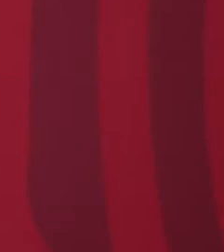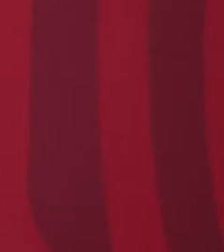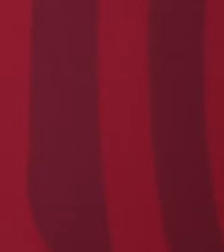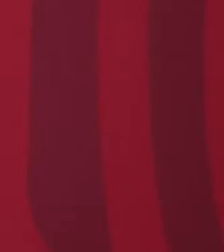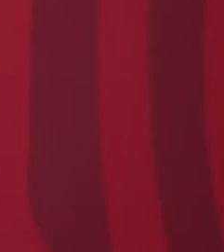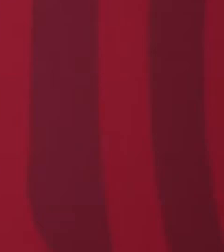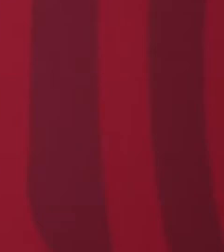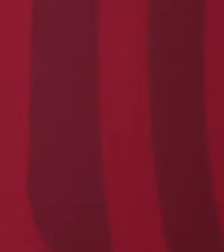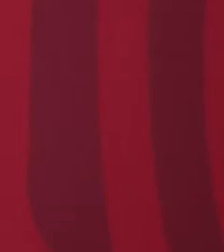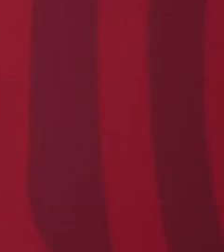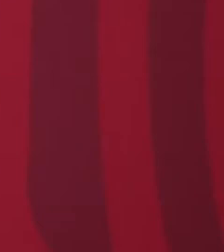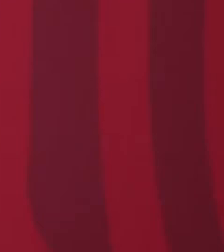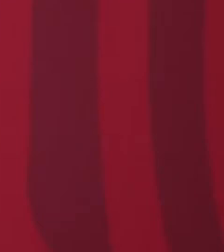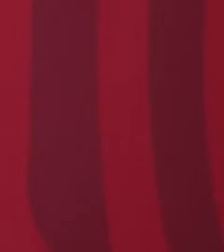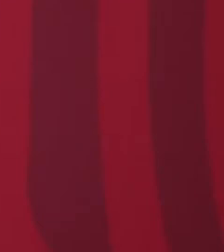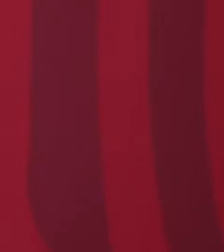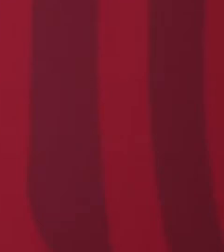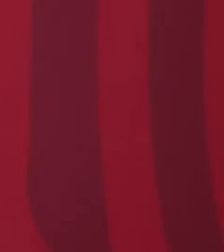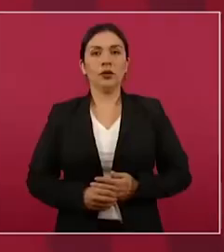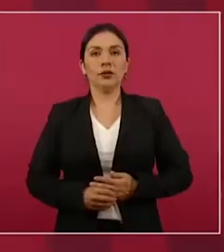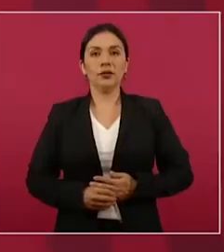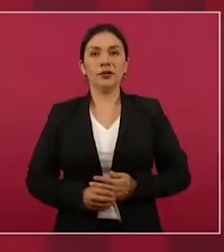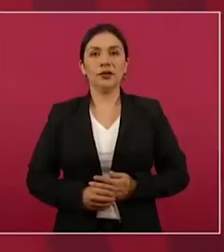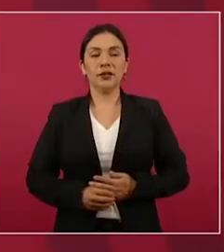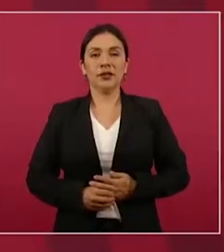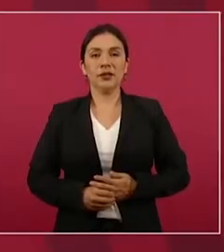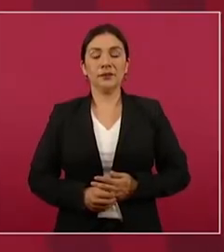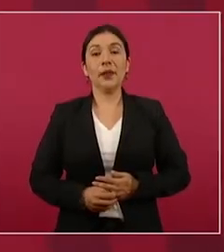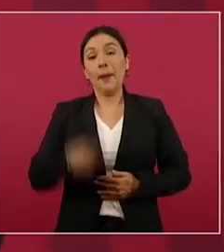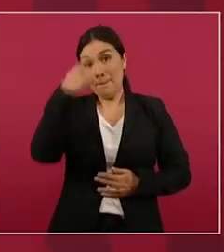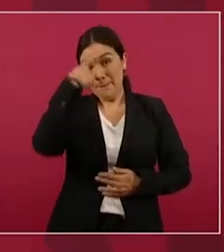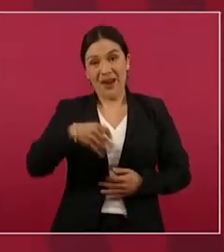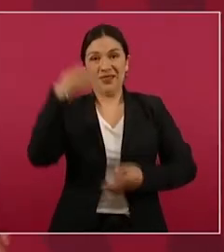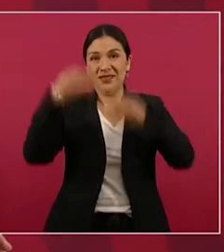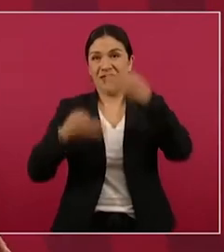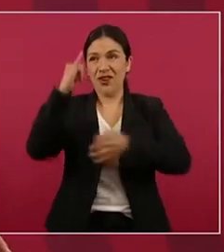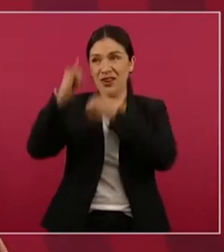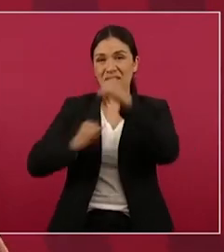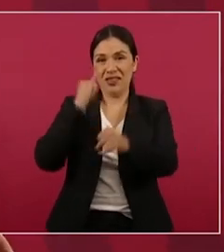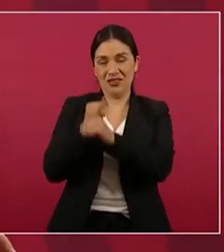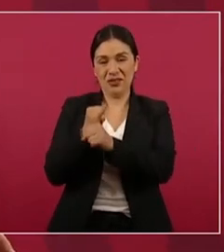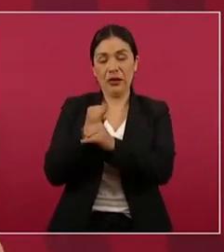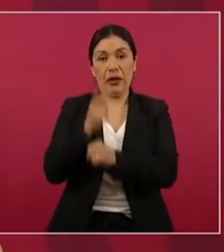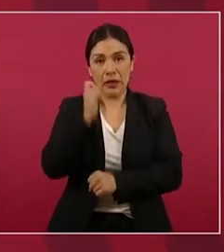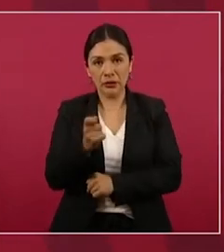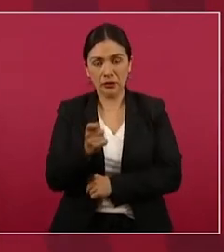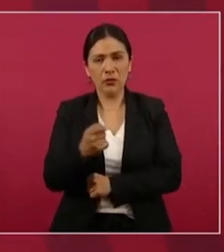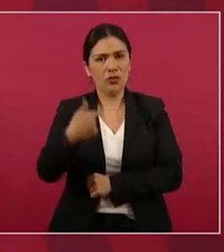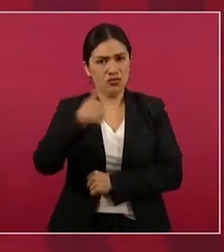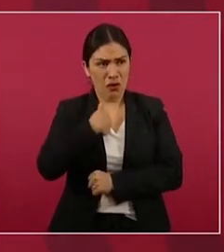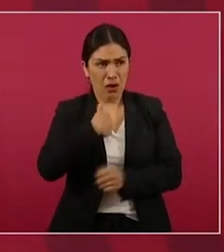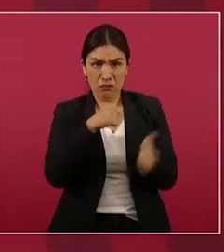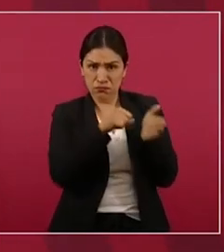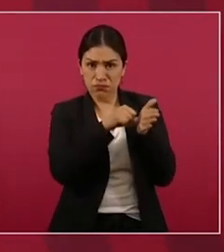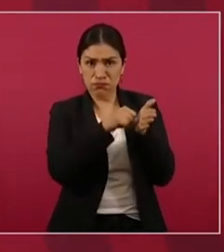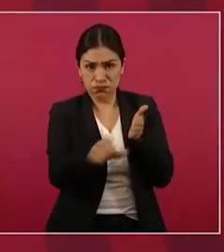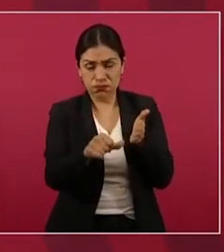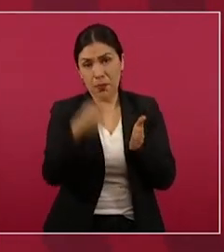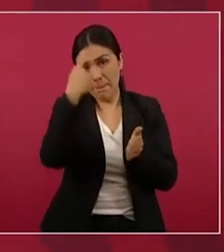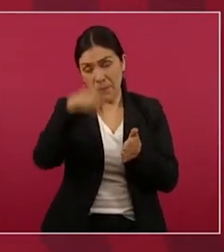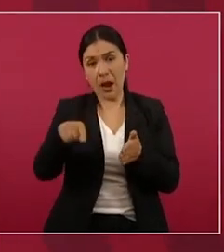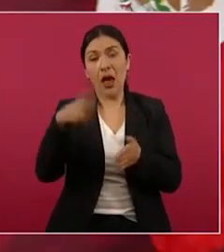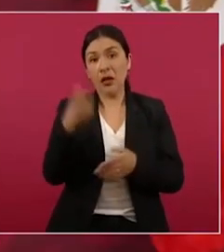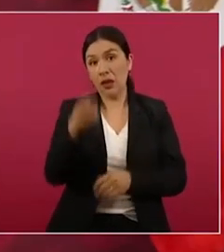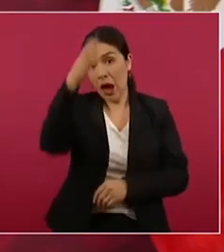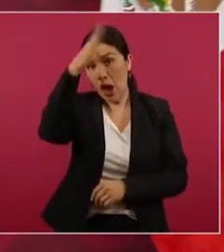no dejamos, no cancelamos la posibilidad